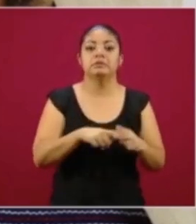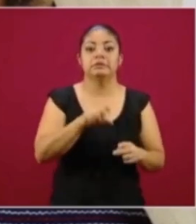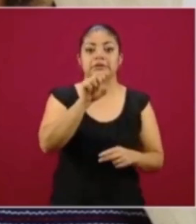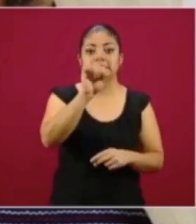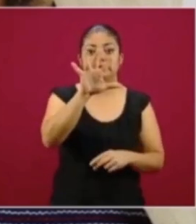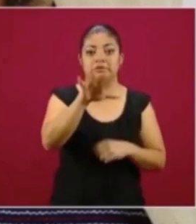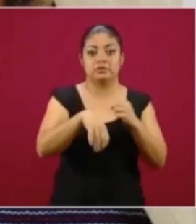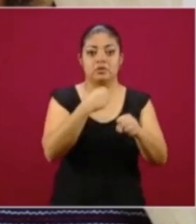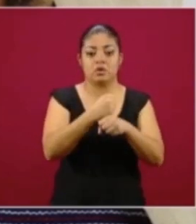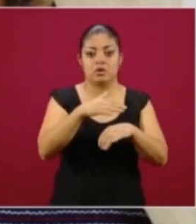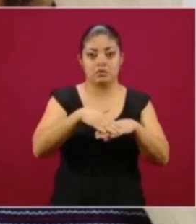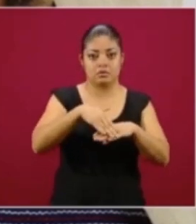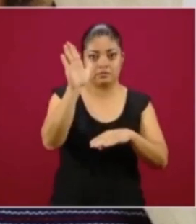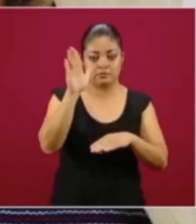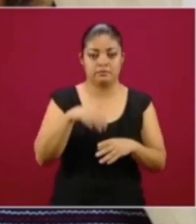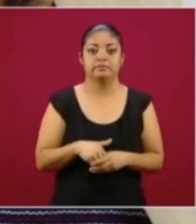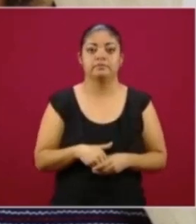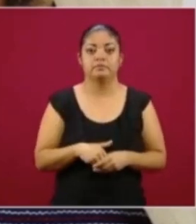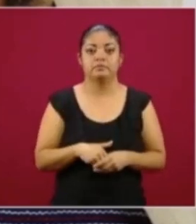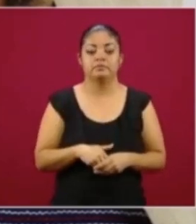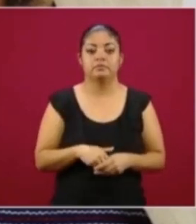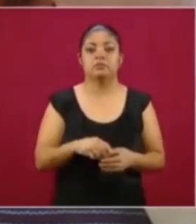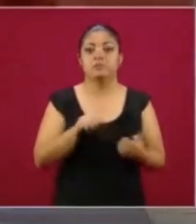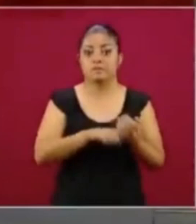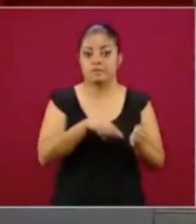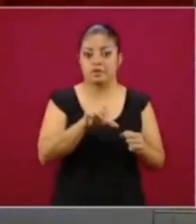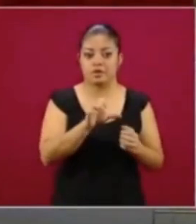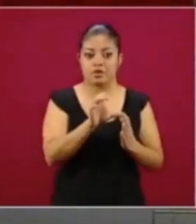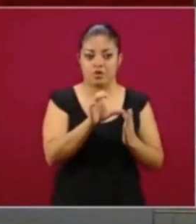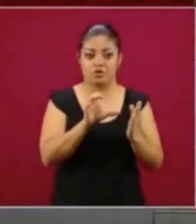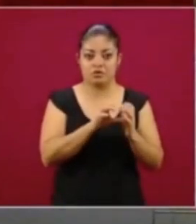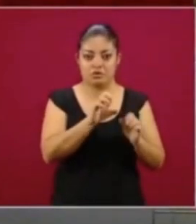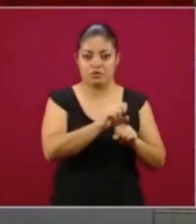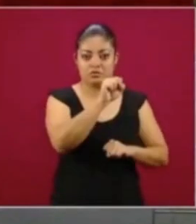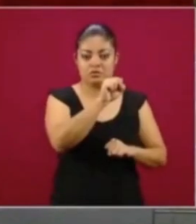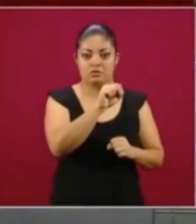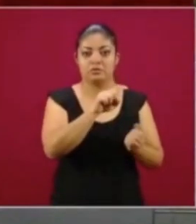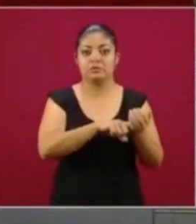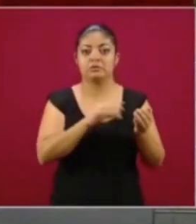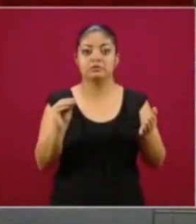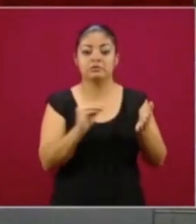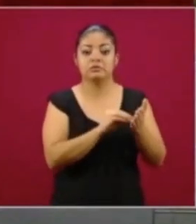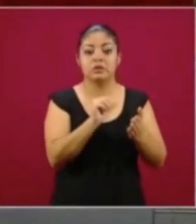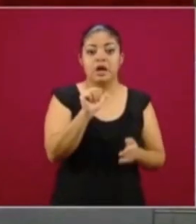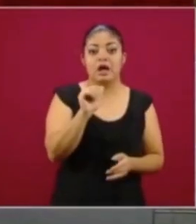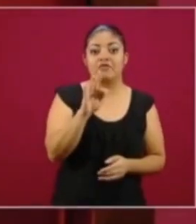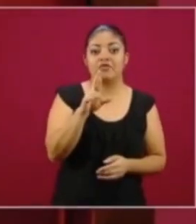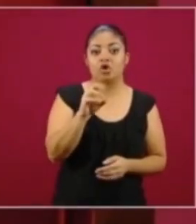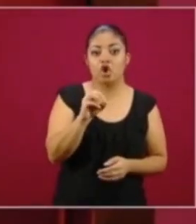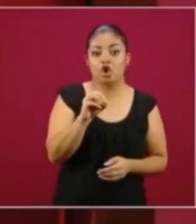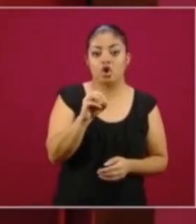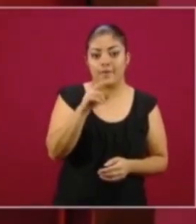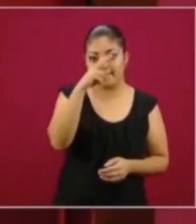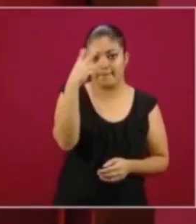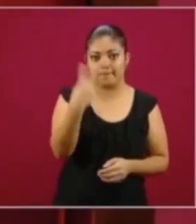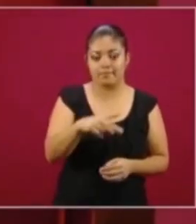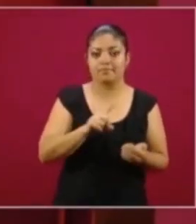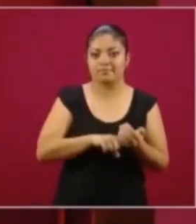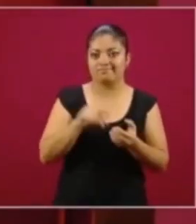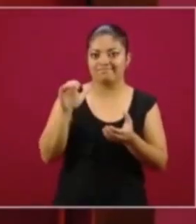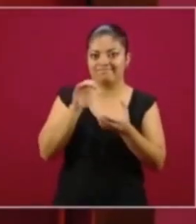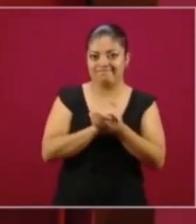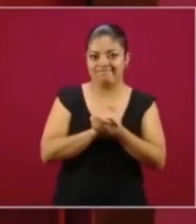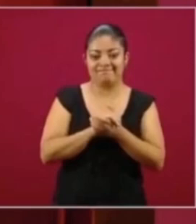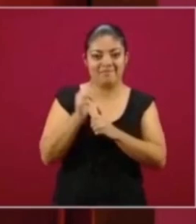edad. También incorpora el texto constitucional a los afromexicanos y ahí también